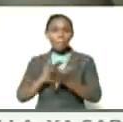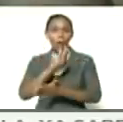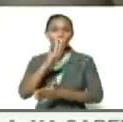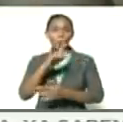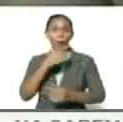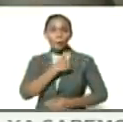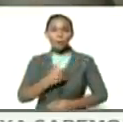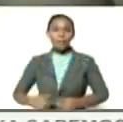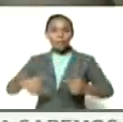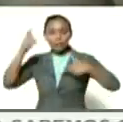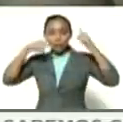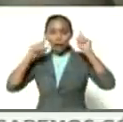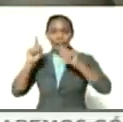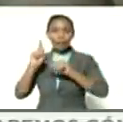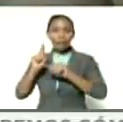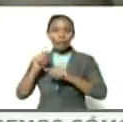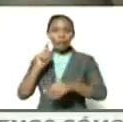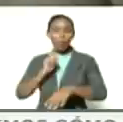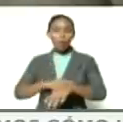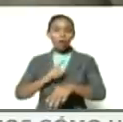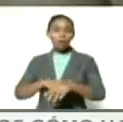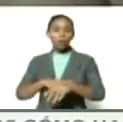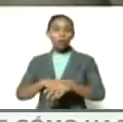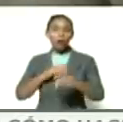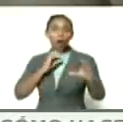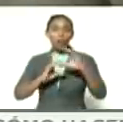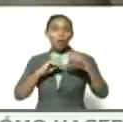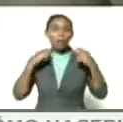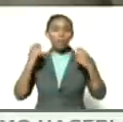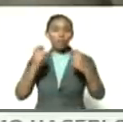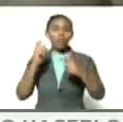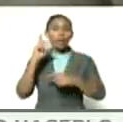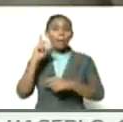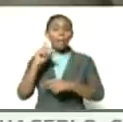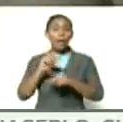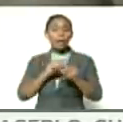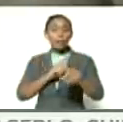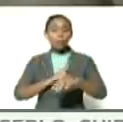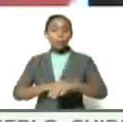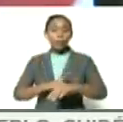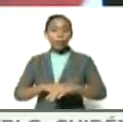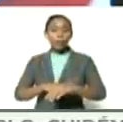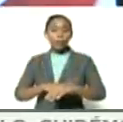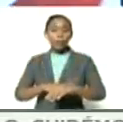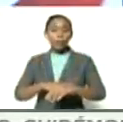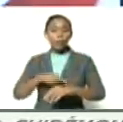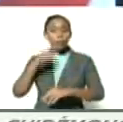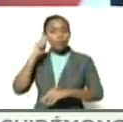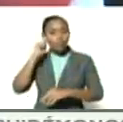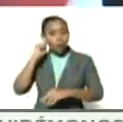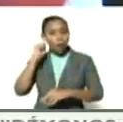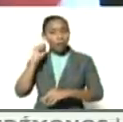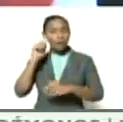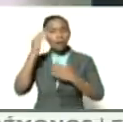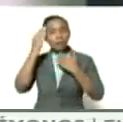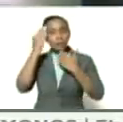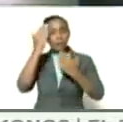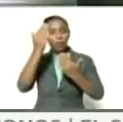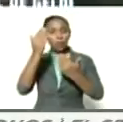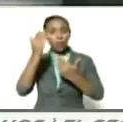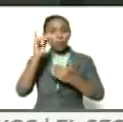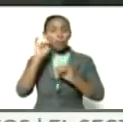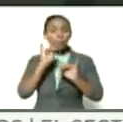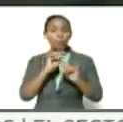comandante Chávez y para ese momento nuestra comunicadora popular también en ese momento ministra Blanca Caut a quien le enviamos un saludo y